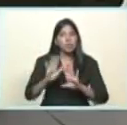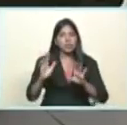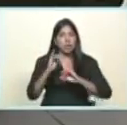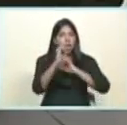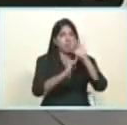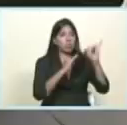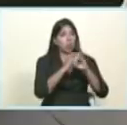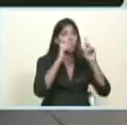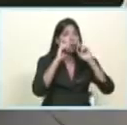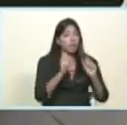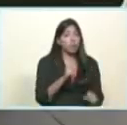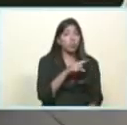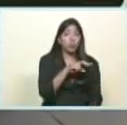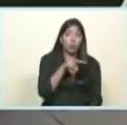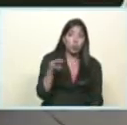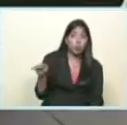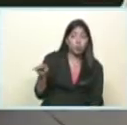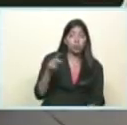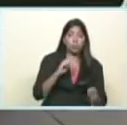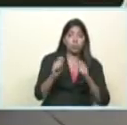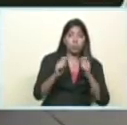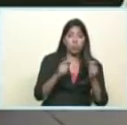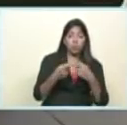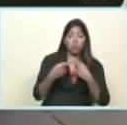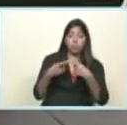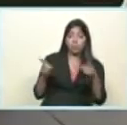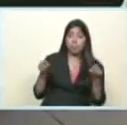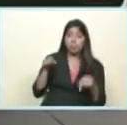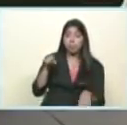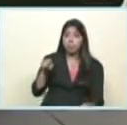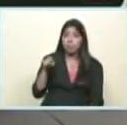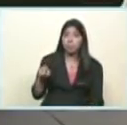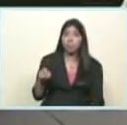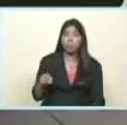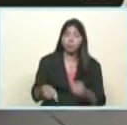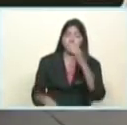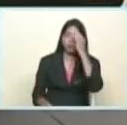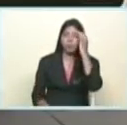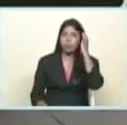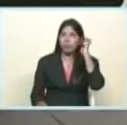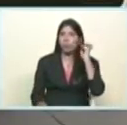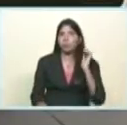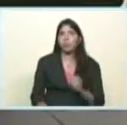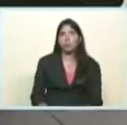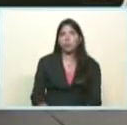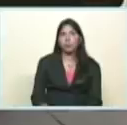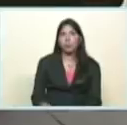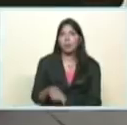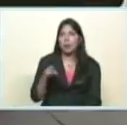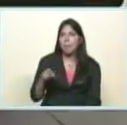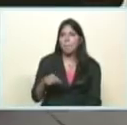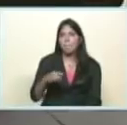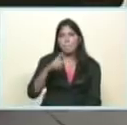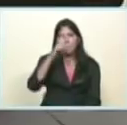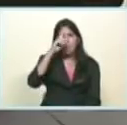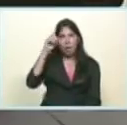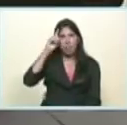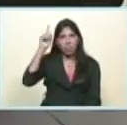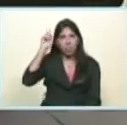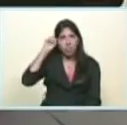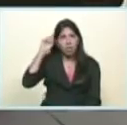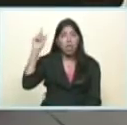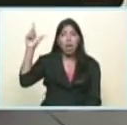internacionales de los medios de comunicación adversos a la revolución bolivariana, en Madrid, en